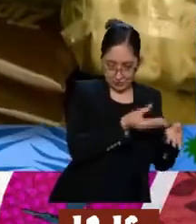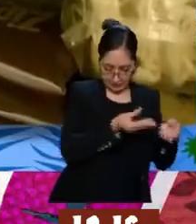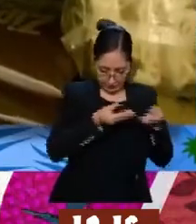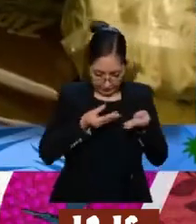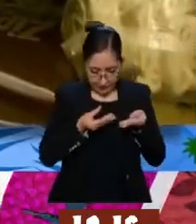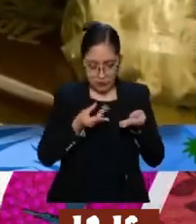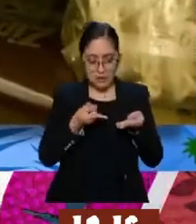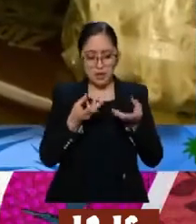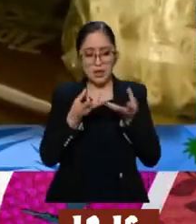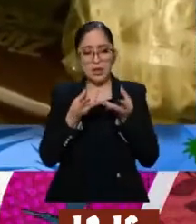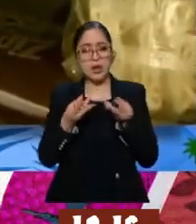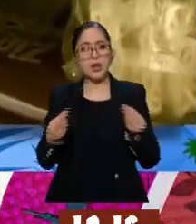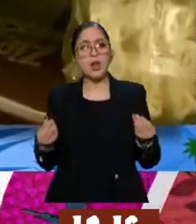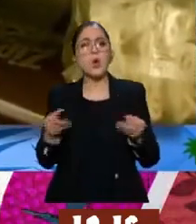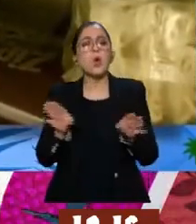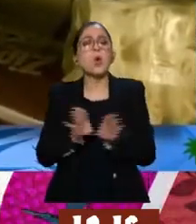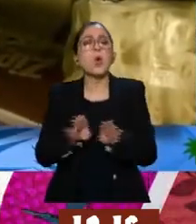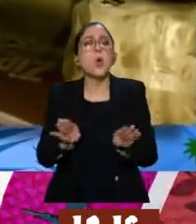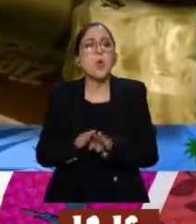queda horrible.